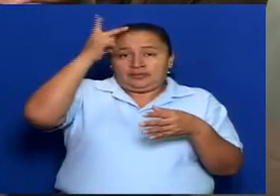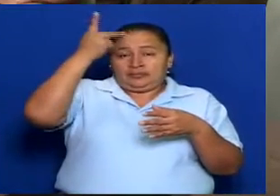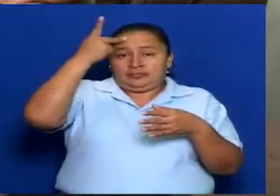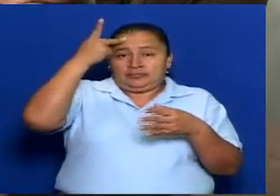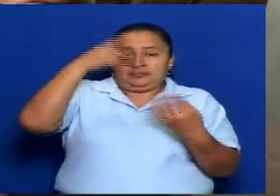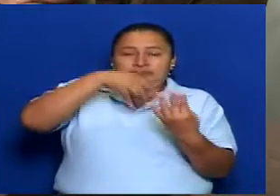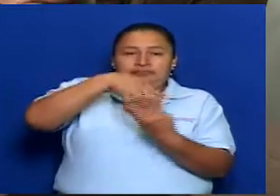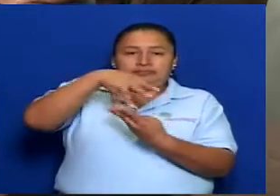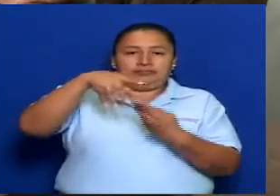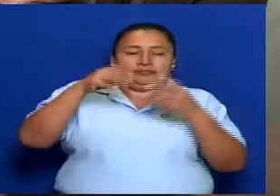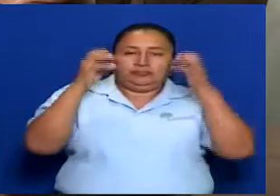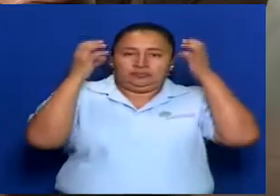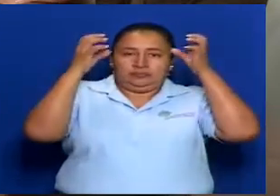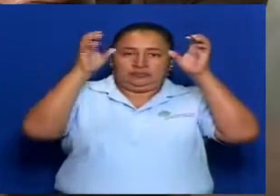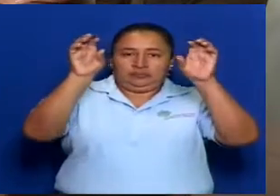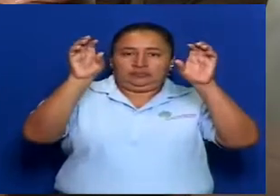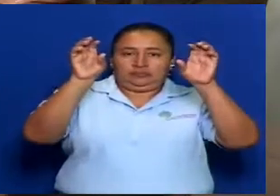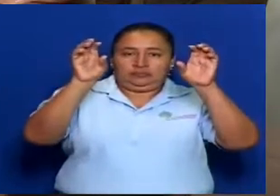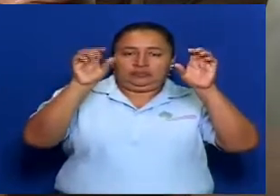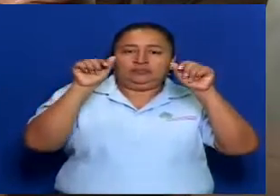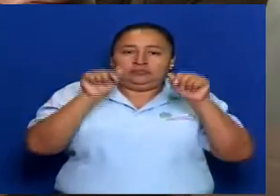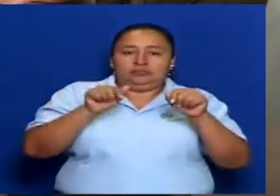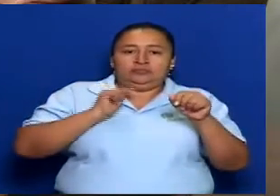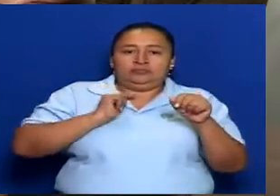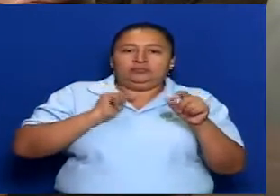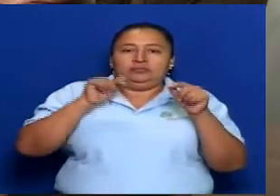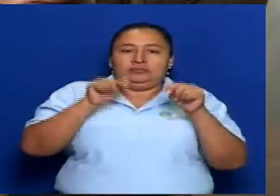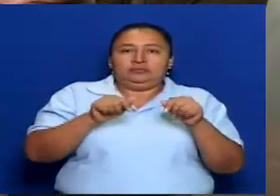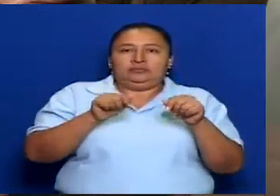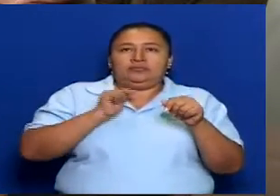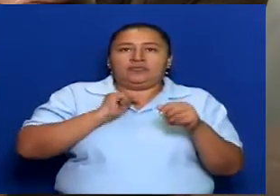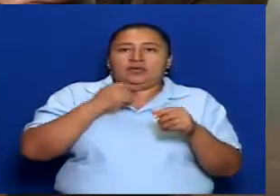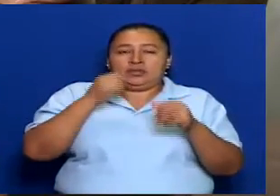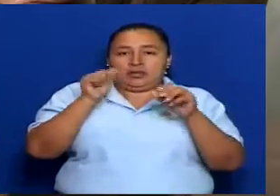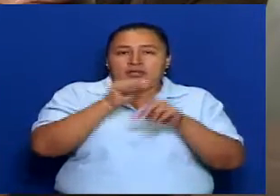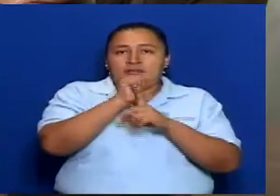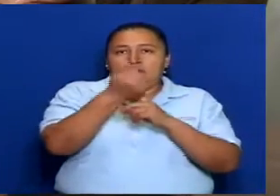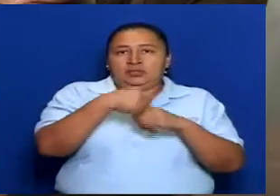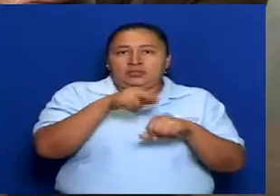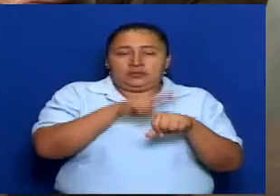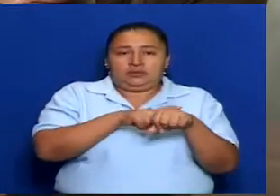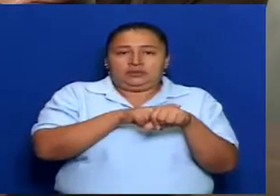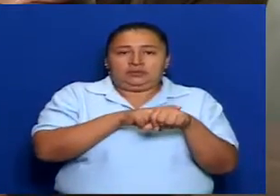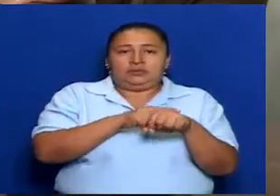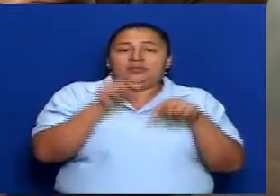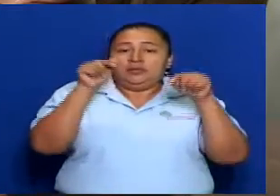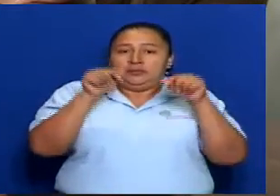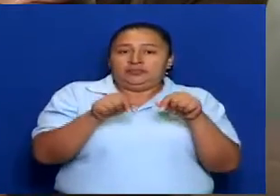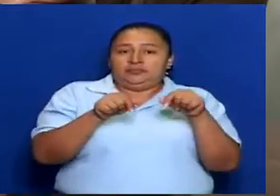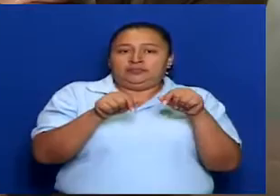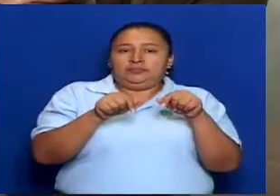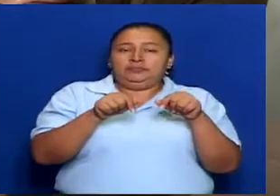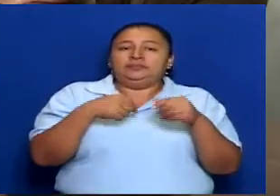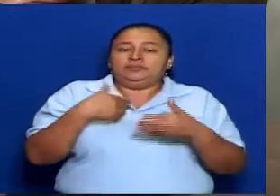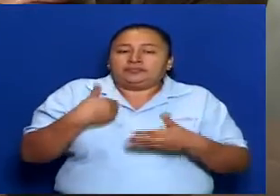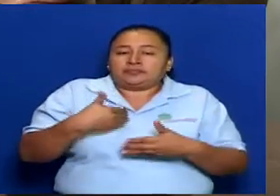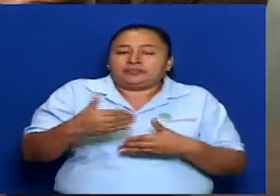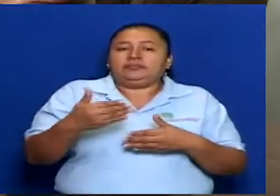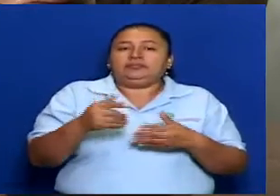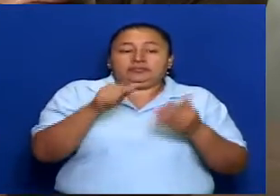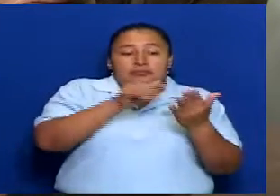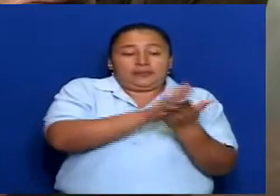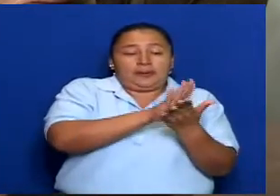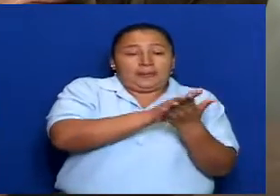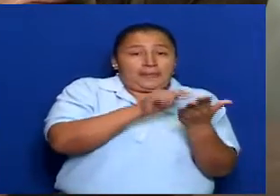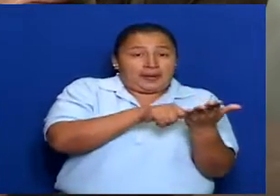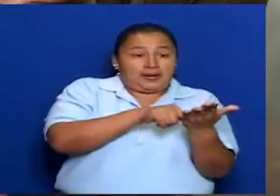interculturalidad del poder legislativo, legislativo, sí, porque ahora está que pasen de papel